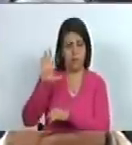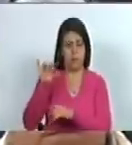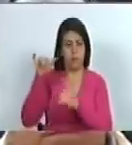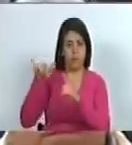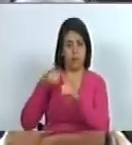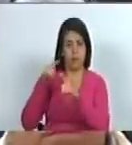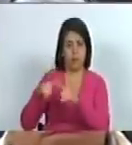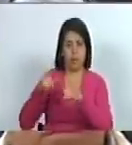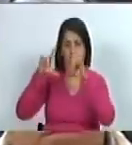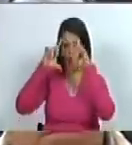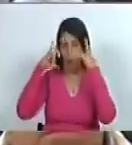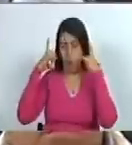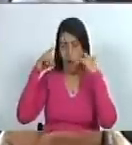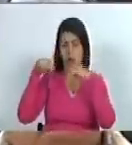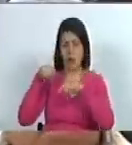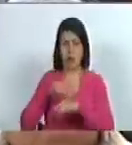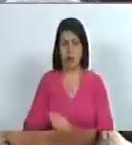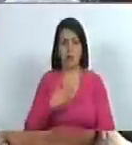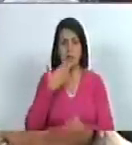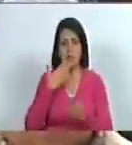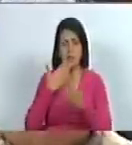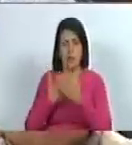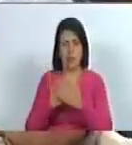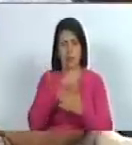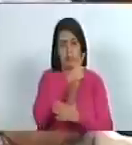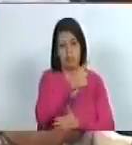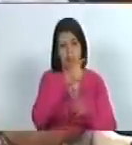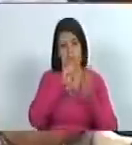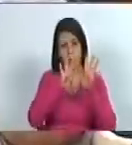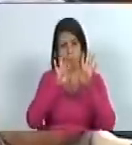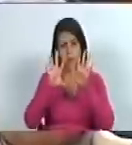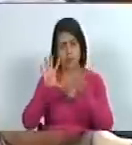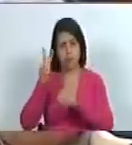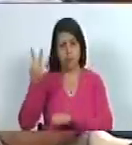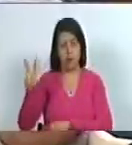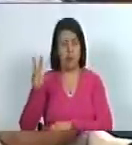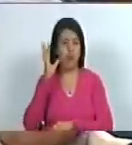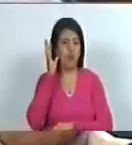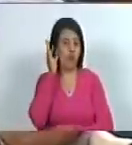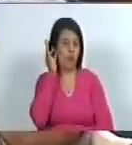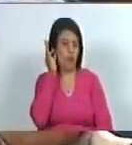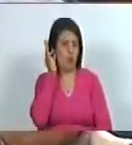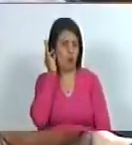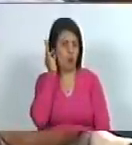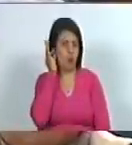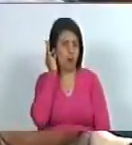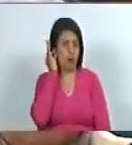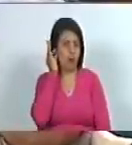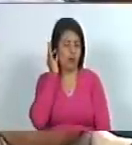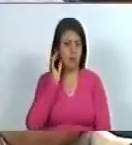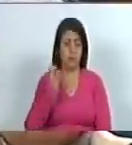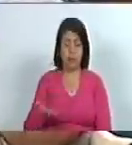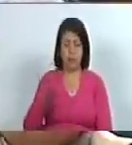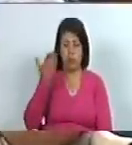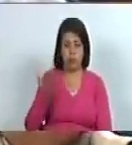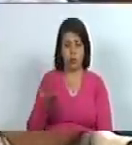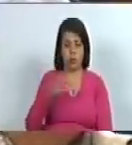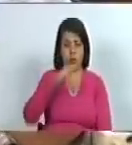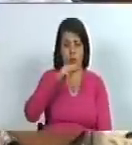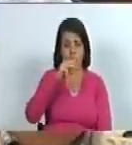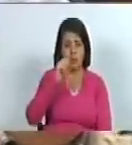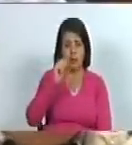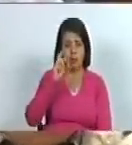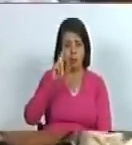sumacuto y gracias a que en 1952 una mujer valiosísima para esta patria como Malgo